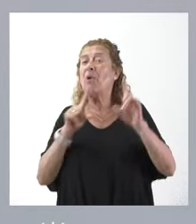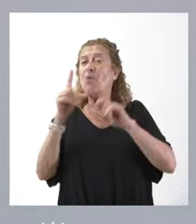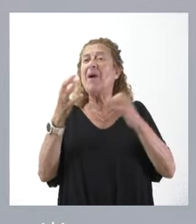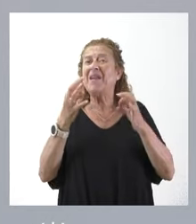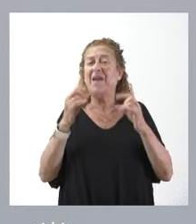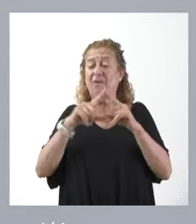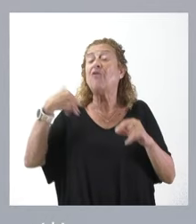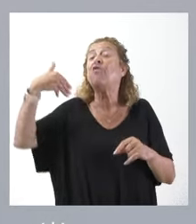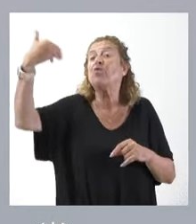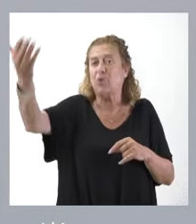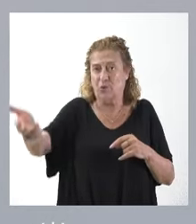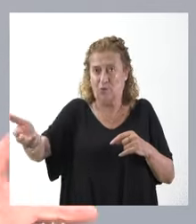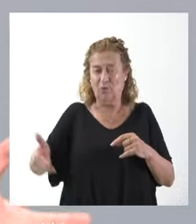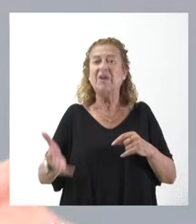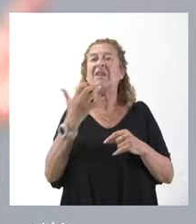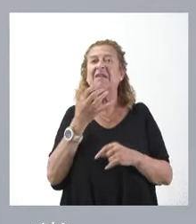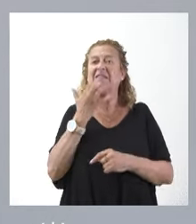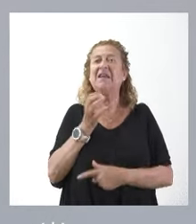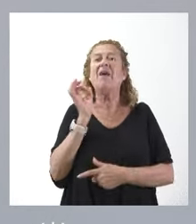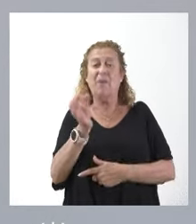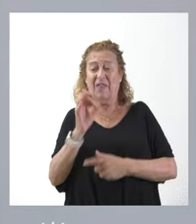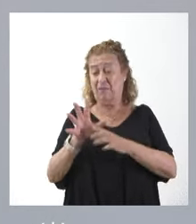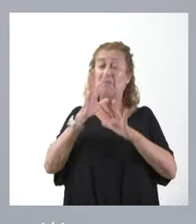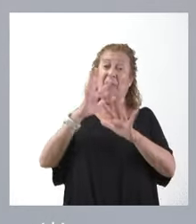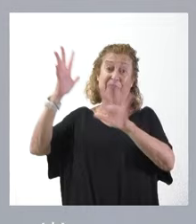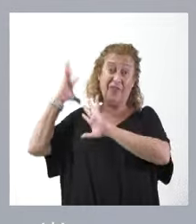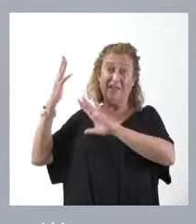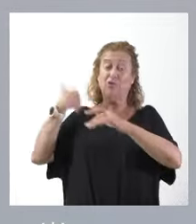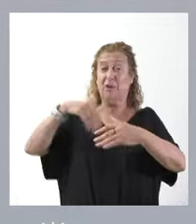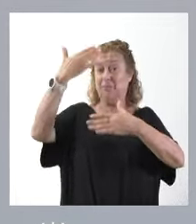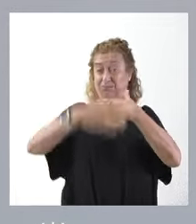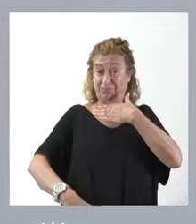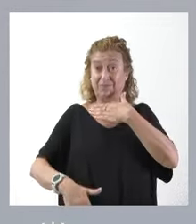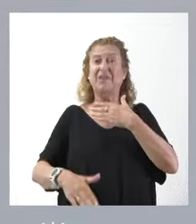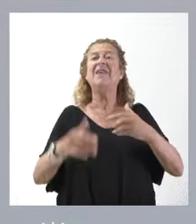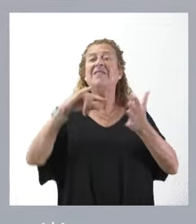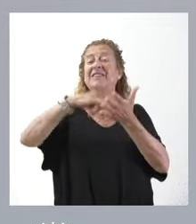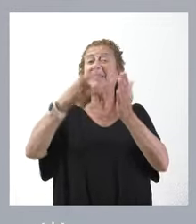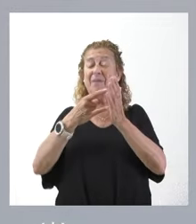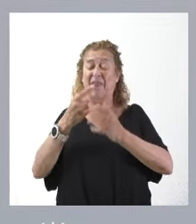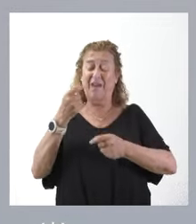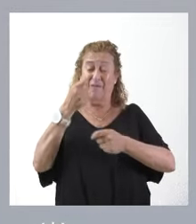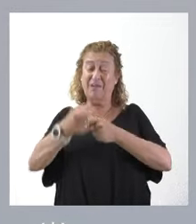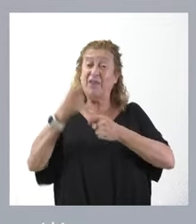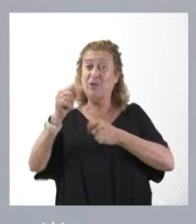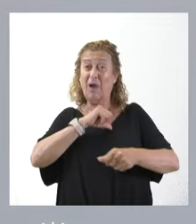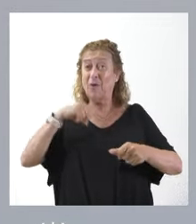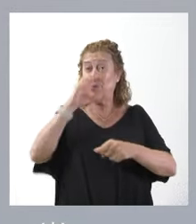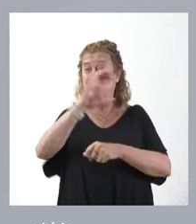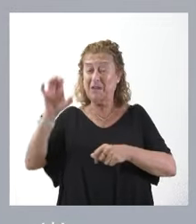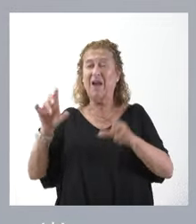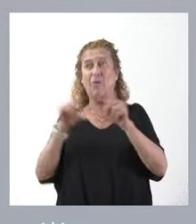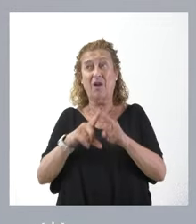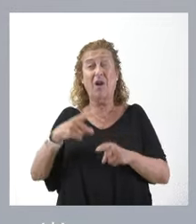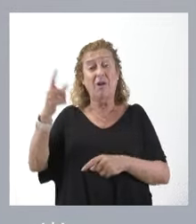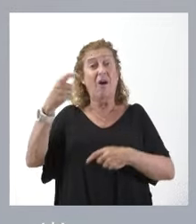escenario futuro, el que, siendo verdad que hace diez años que finalizó la vigencia del sistema de financiación autonómica, la tentación del Gobierno